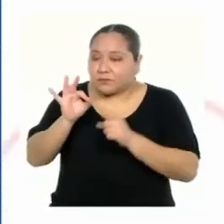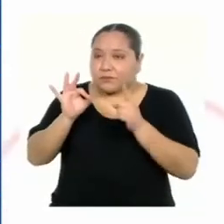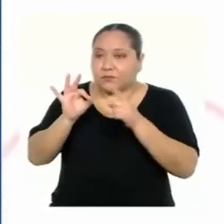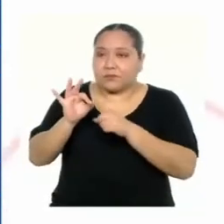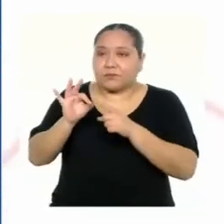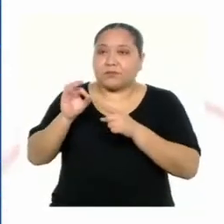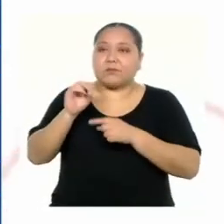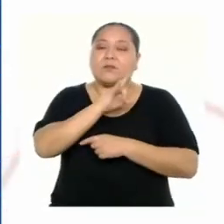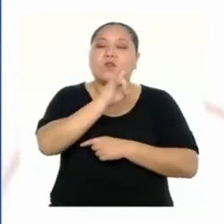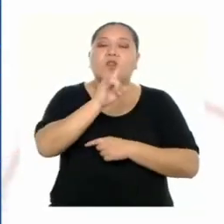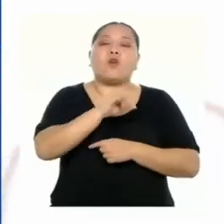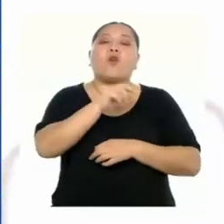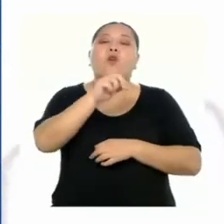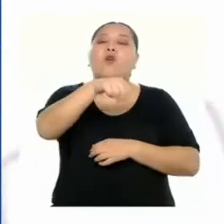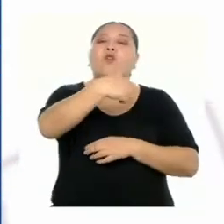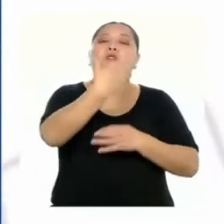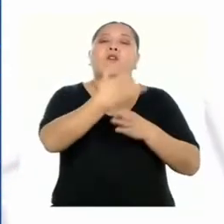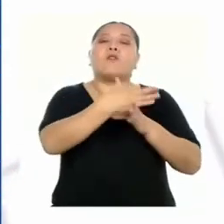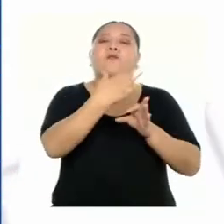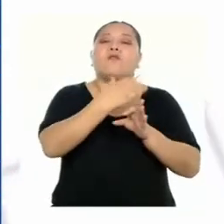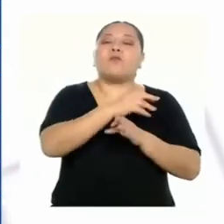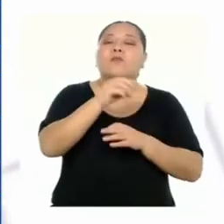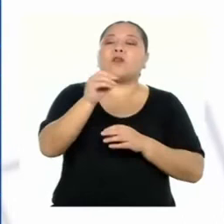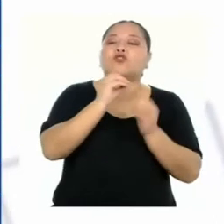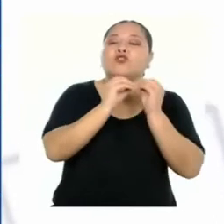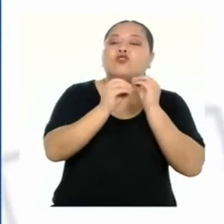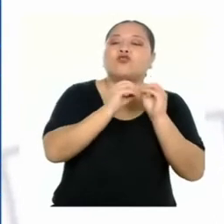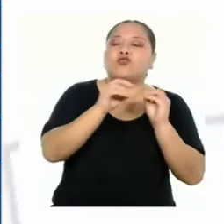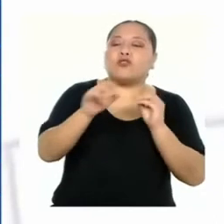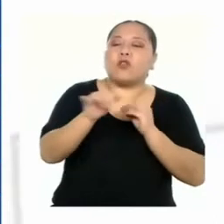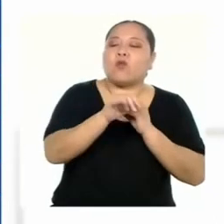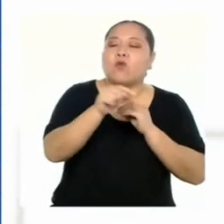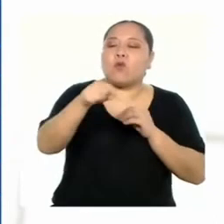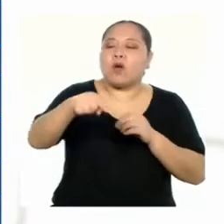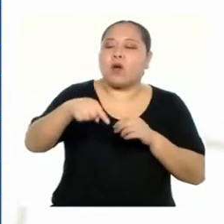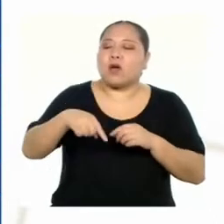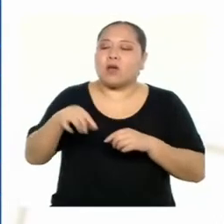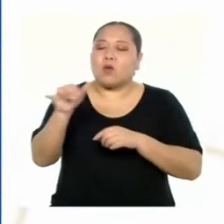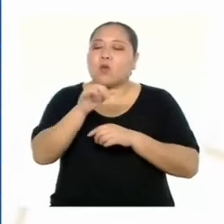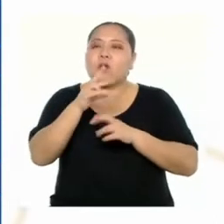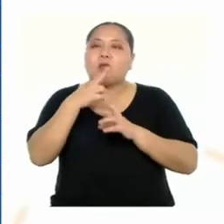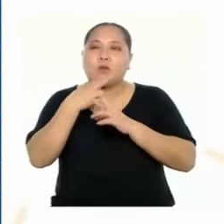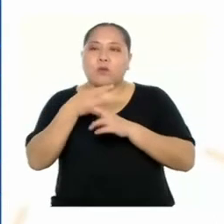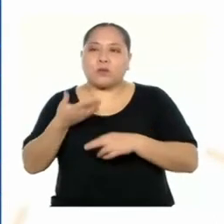utilizamos otra forma de resolver la misma situación.